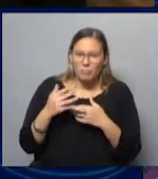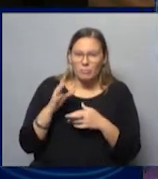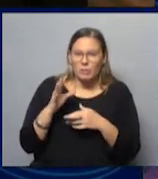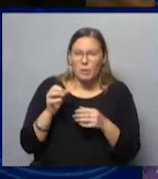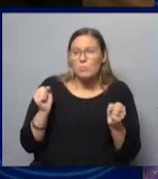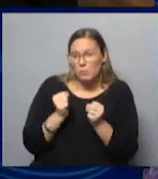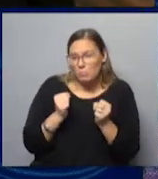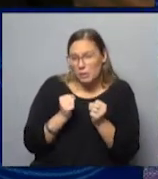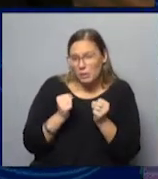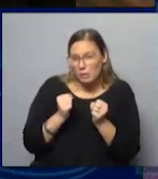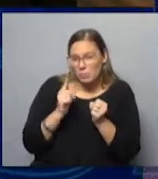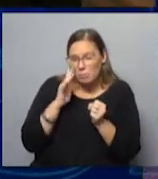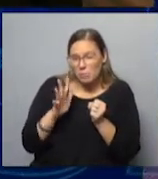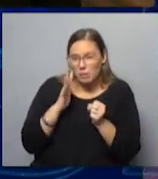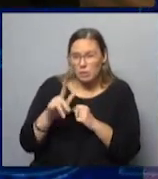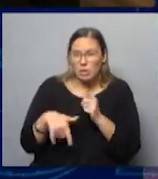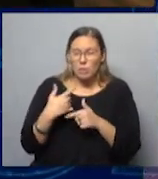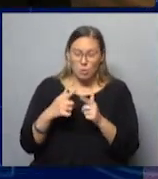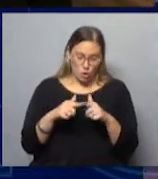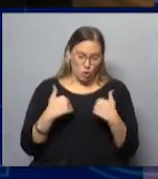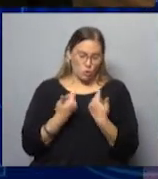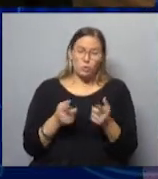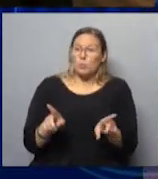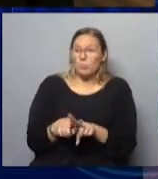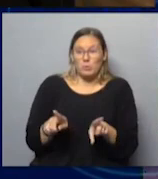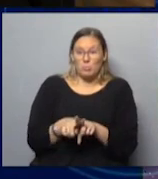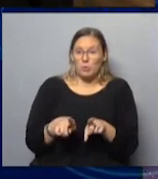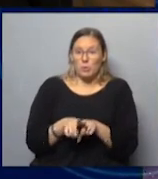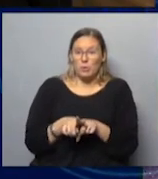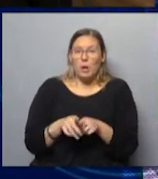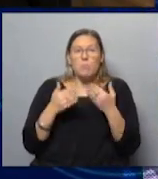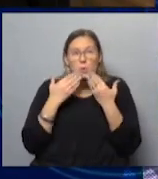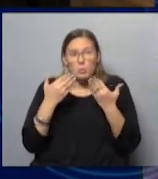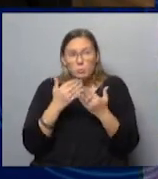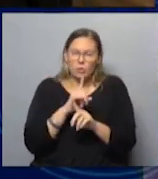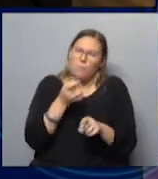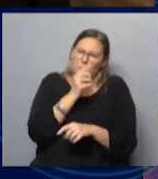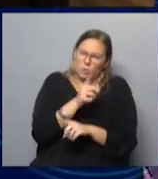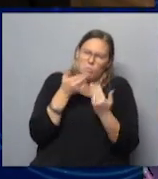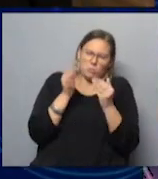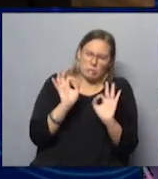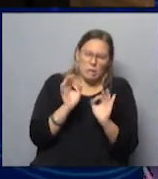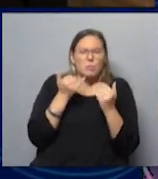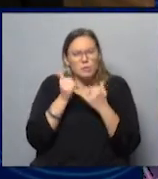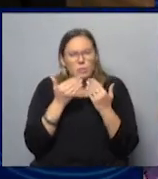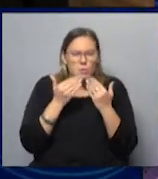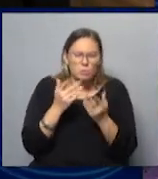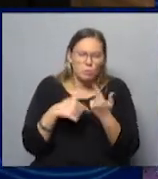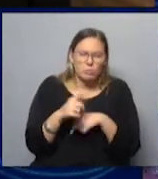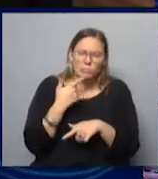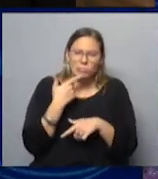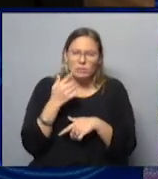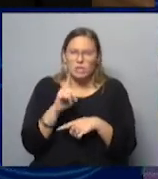por miedo, supongo. Y después de nuestro lado, lo mismo, es como, ¿voy a preguntar? No, no voy a preguntar. Bueno, a preguntar, no, porque